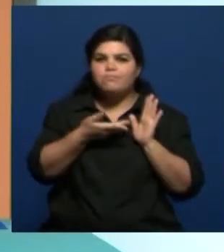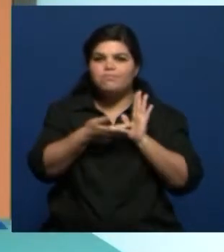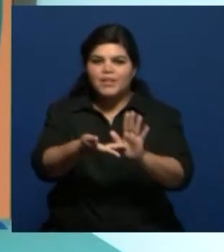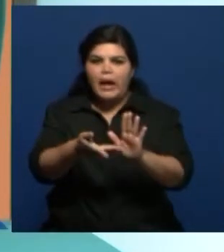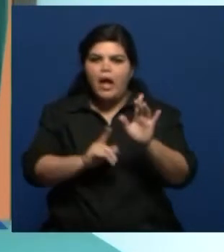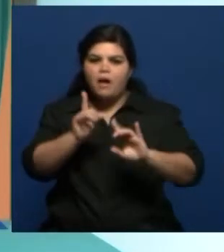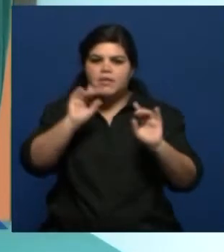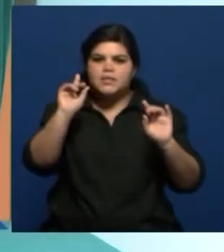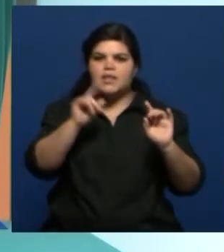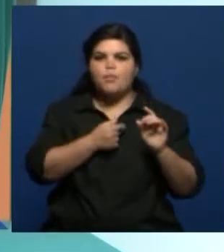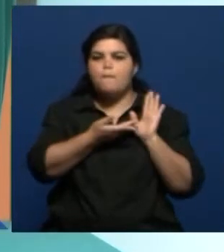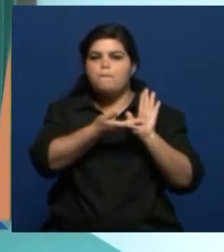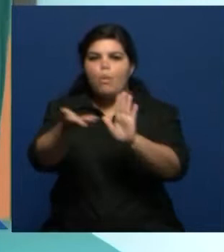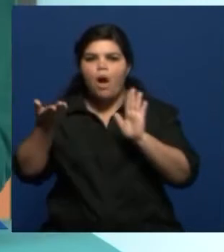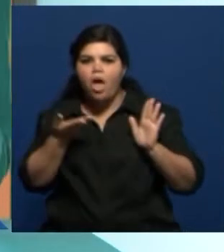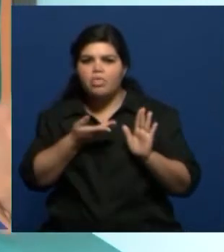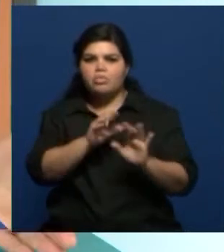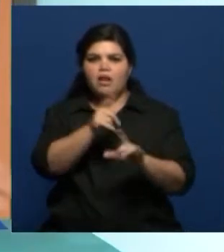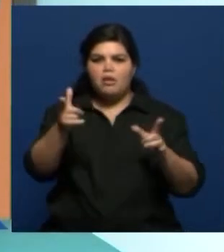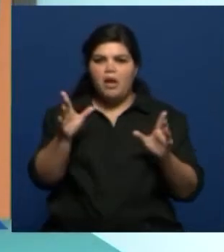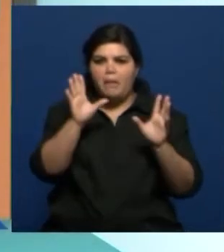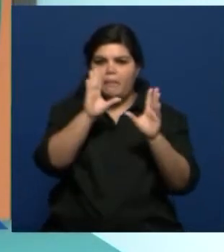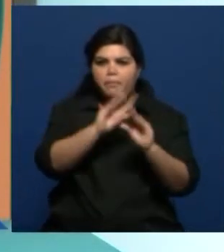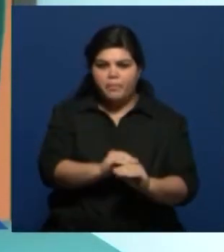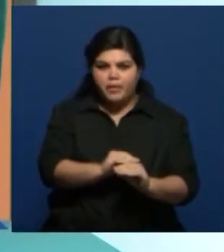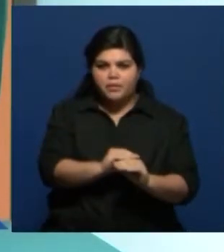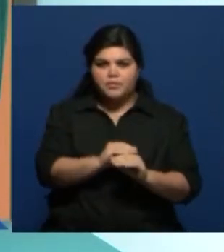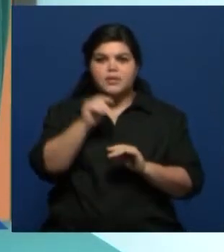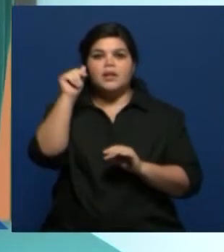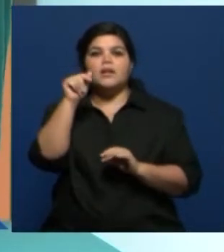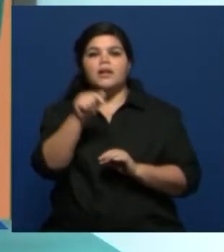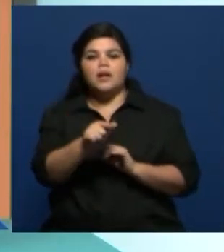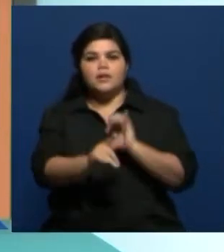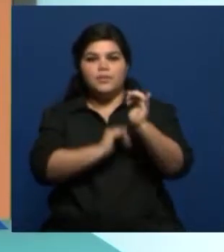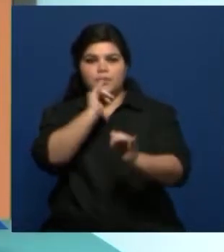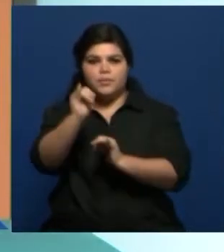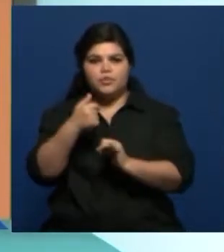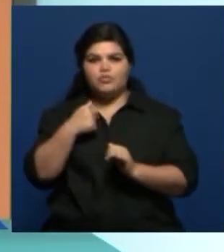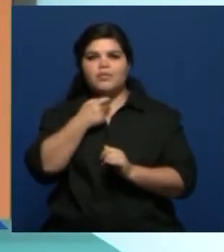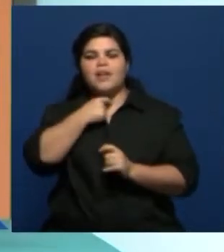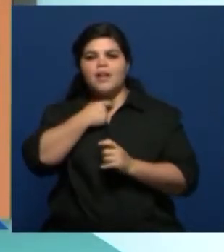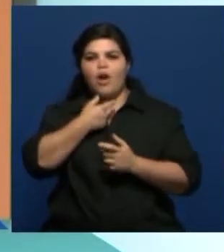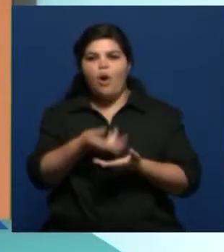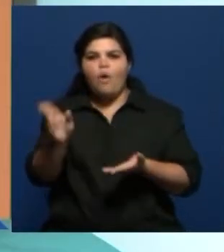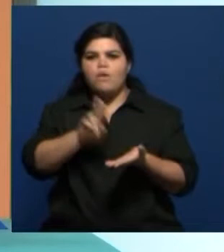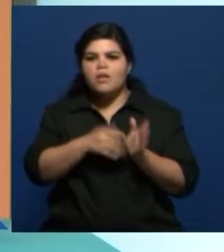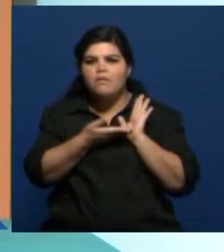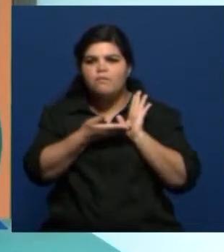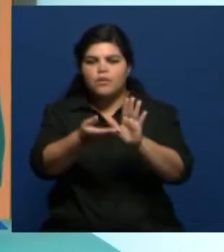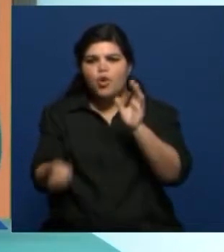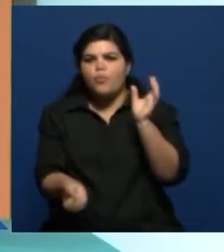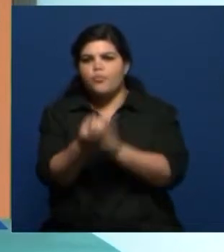se ha ocultado un poco más, o se ha dejado de lado en algunos casos. Y yo todo lo contrario, estoy tratando de que